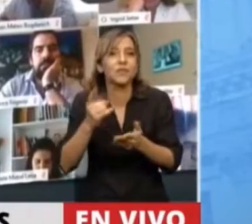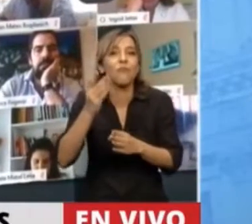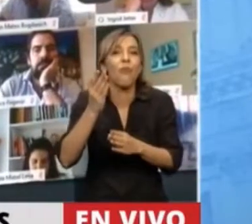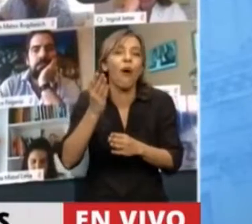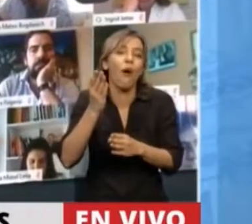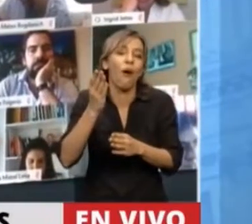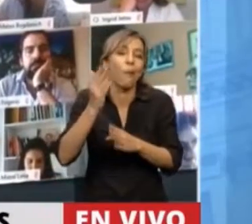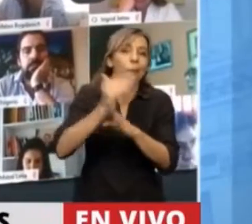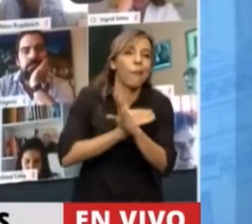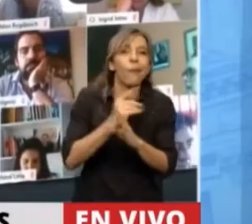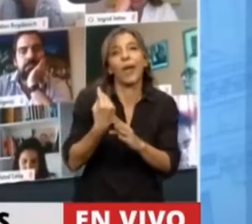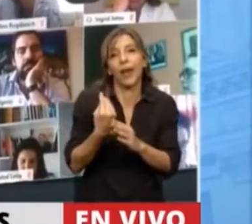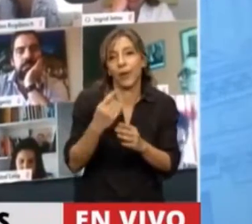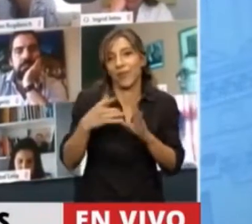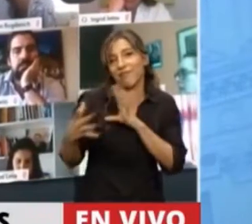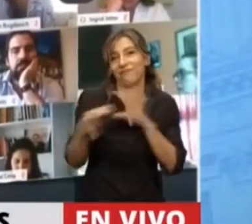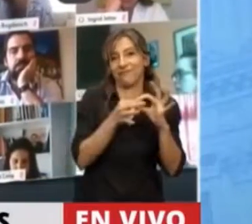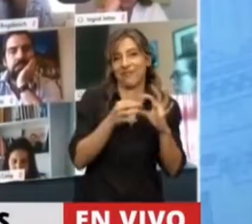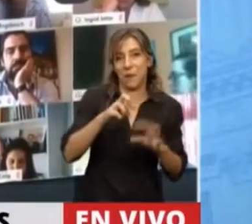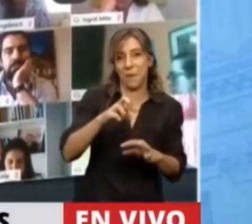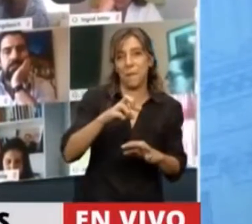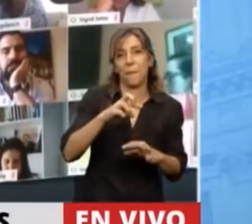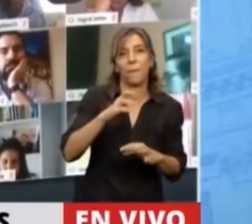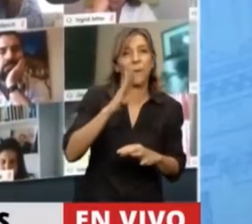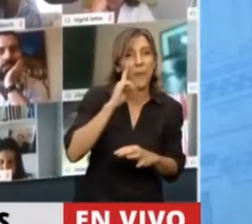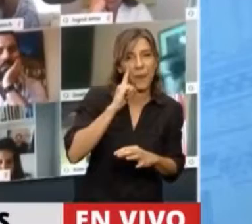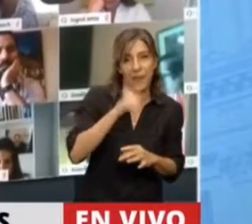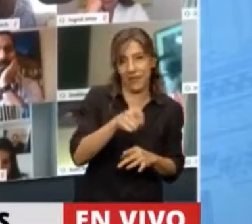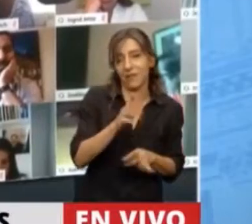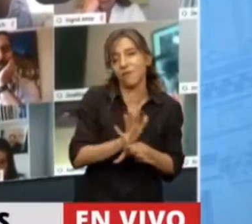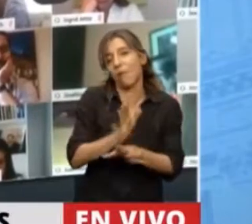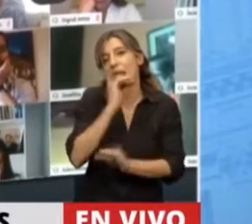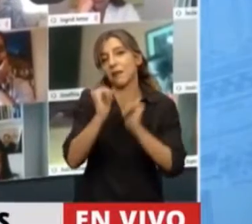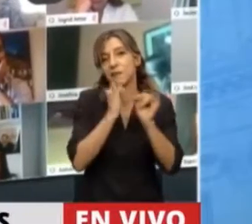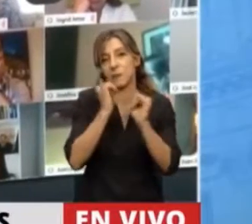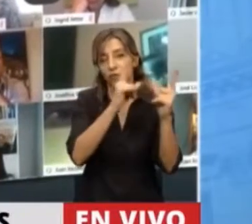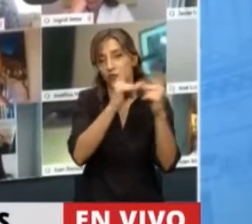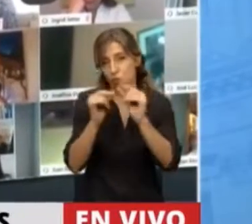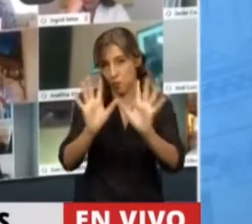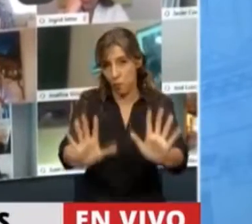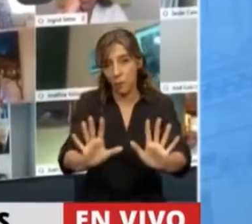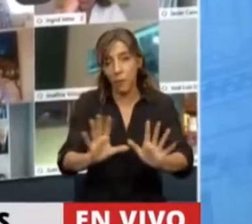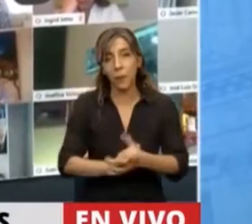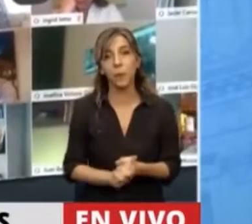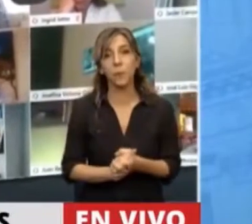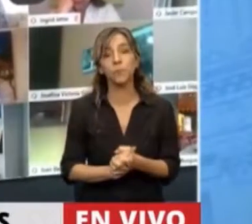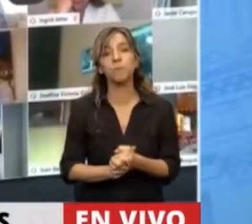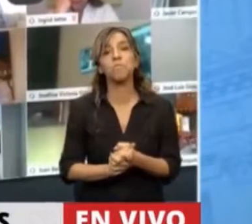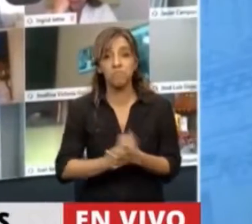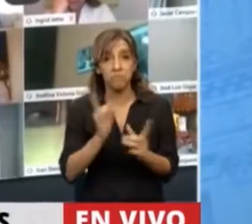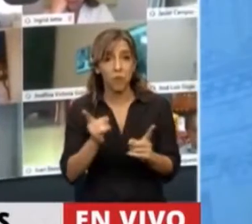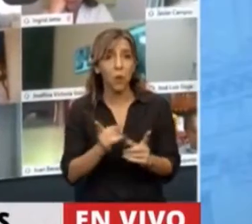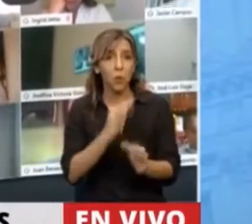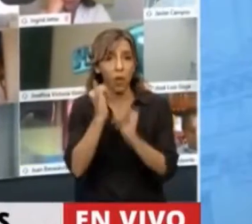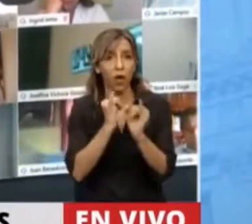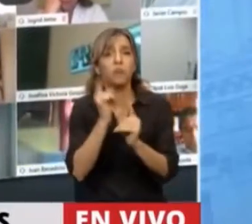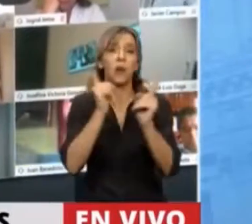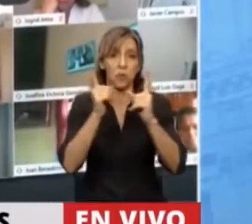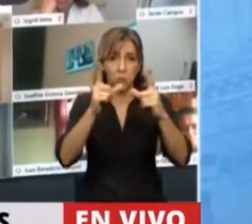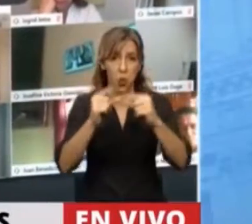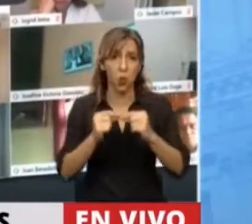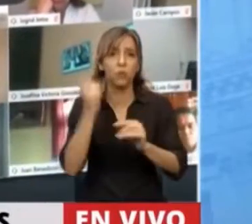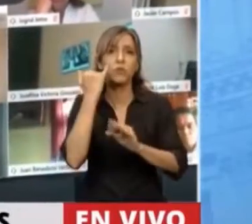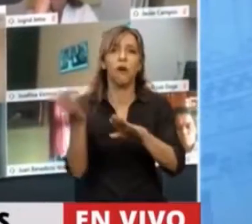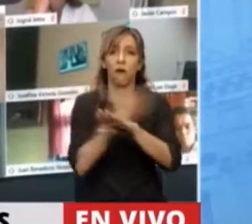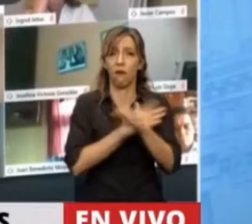dar lugar a los datos y sacar un poco el relato. Entonces, repasemos algunos números, que ya lo hemos